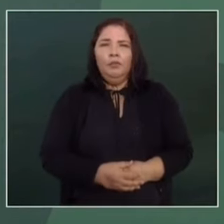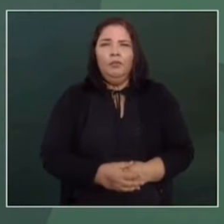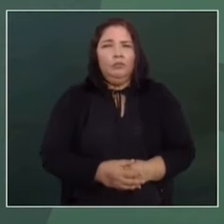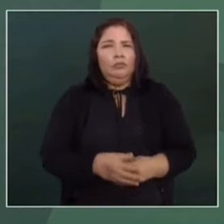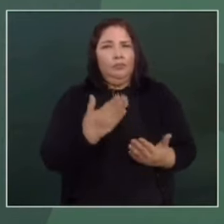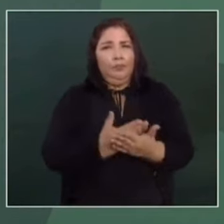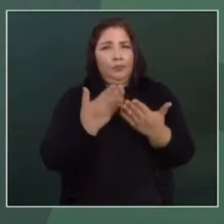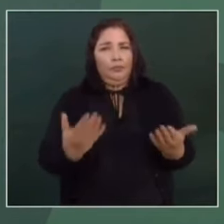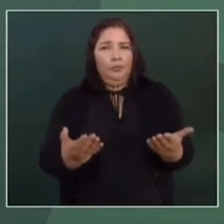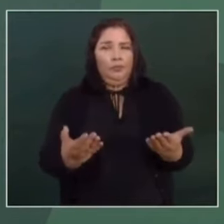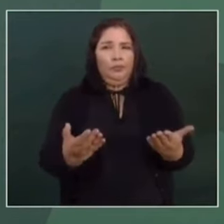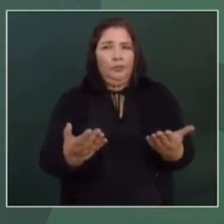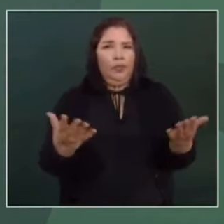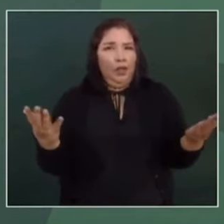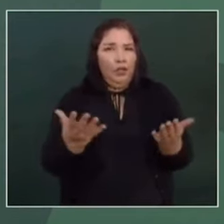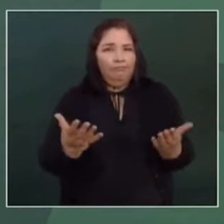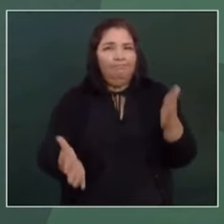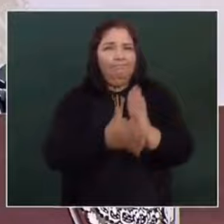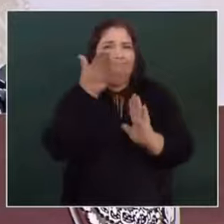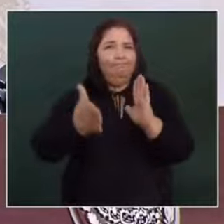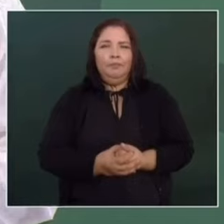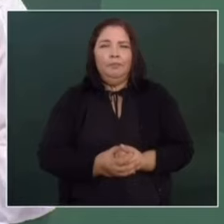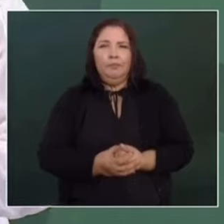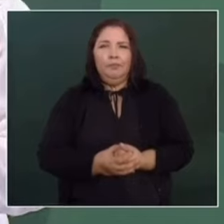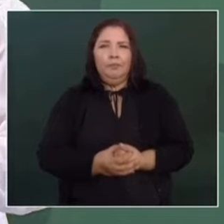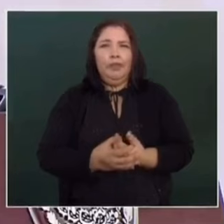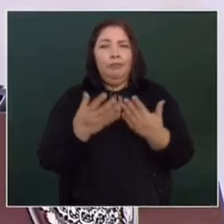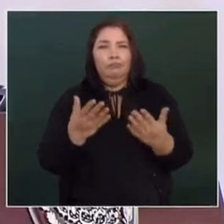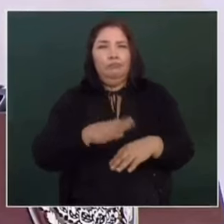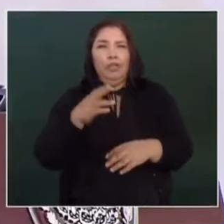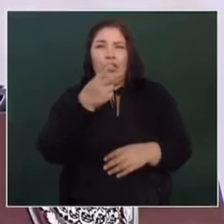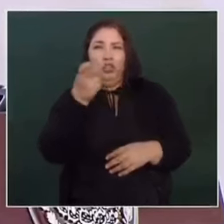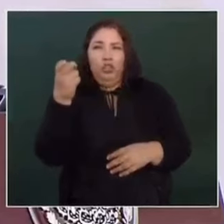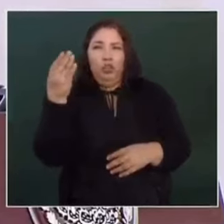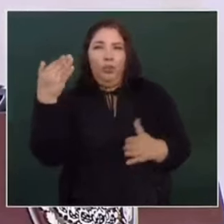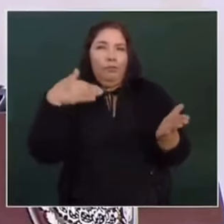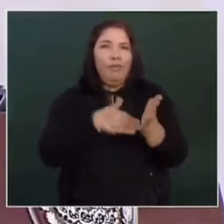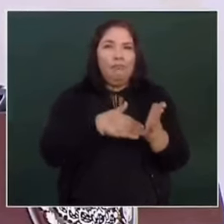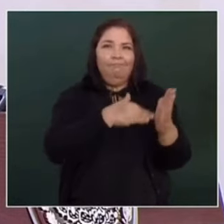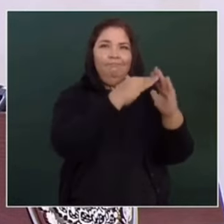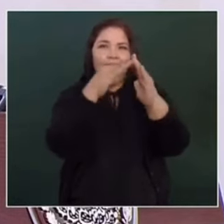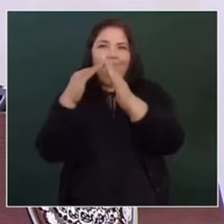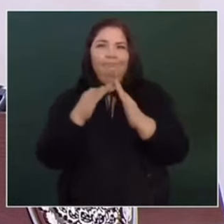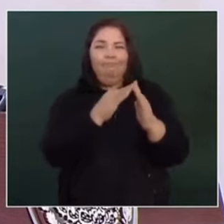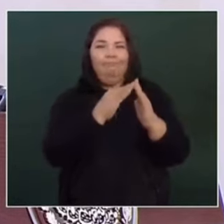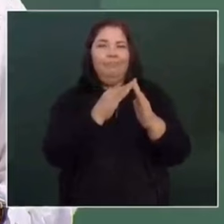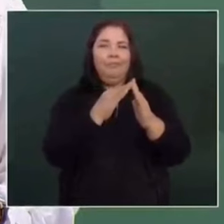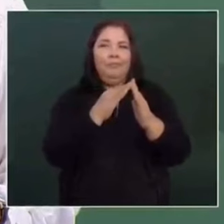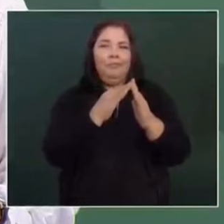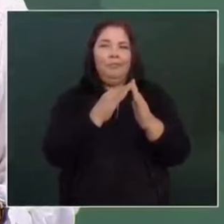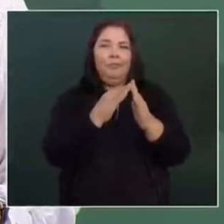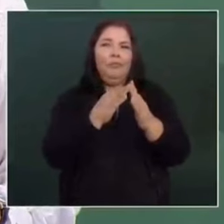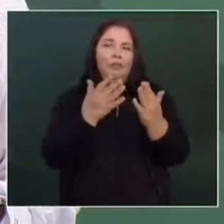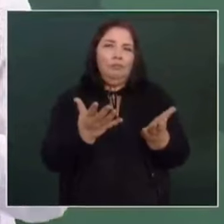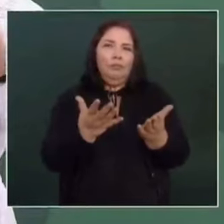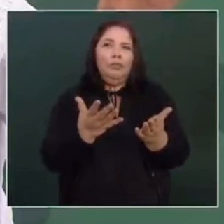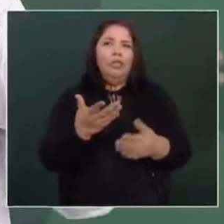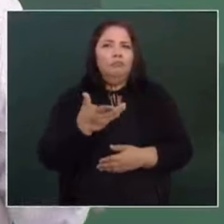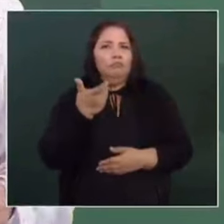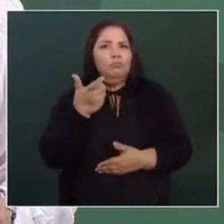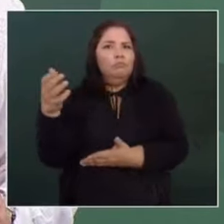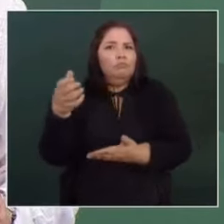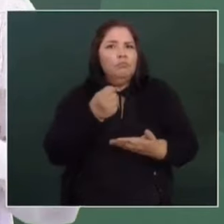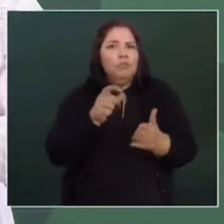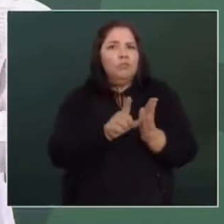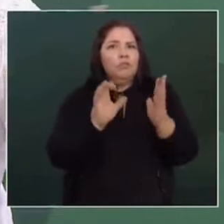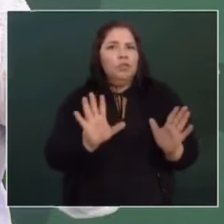Y ahora viene la construcción de las casas, son más de 250 mil viviendas. Tenemos el presupuesto